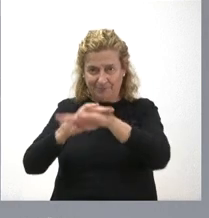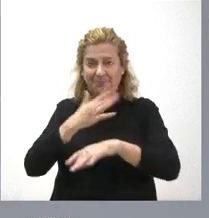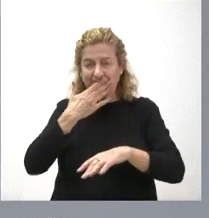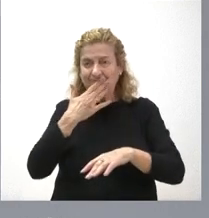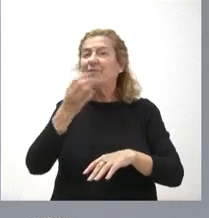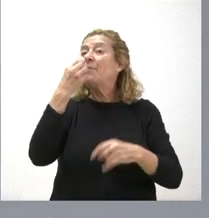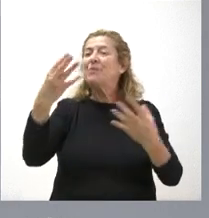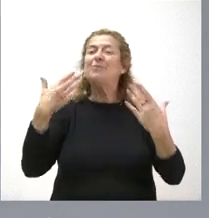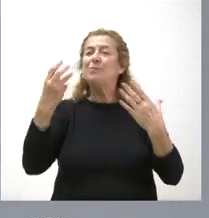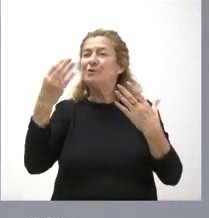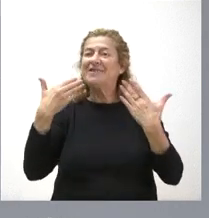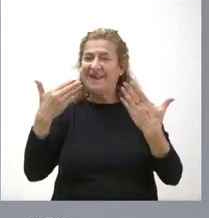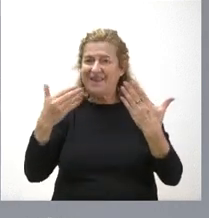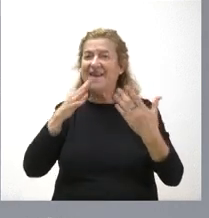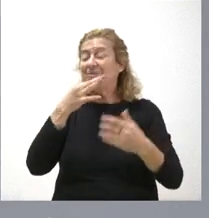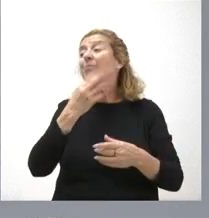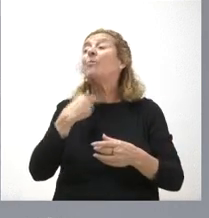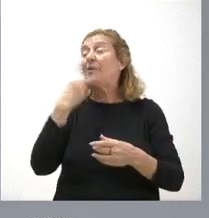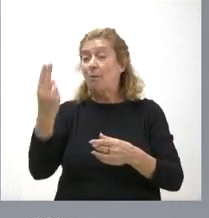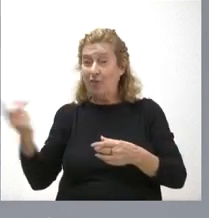Muchas gracias, portavoz.